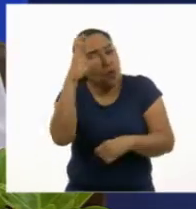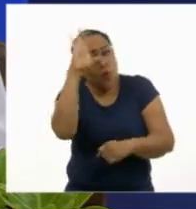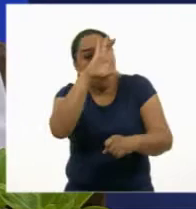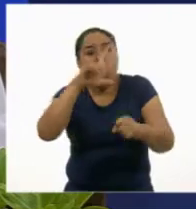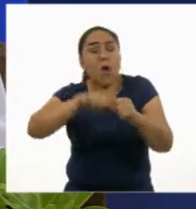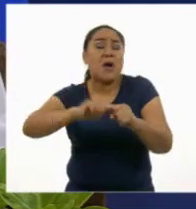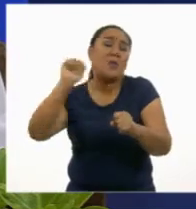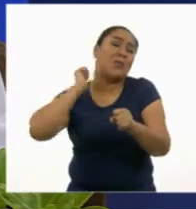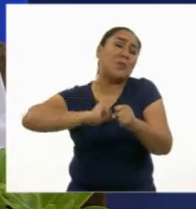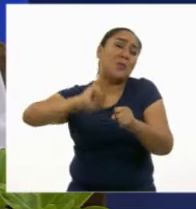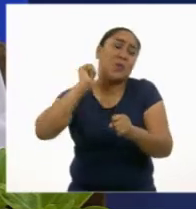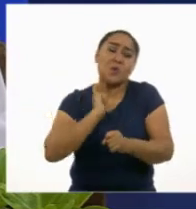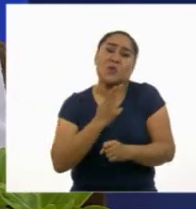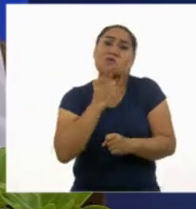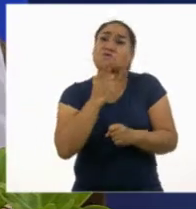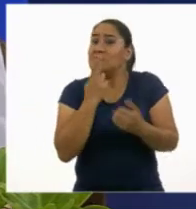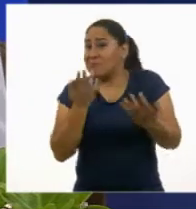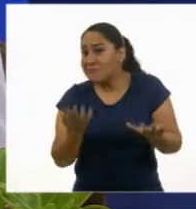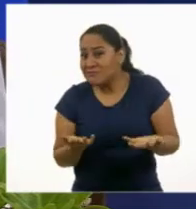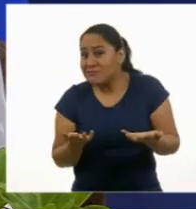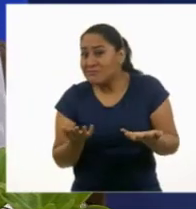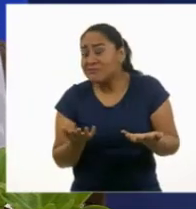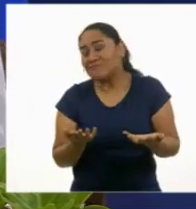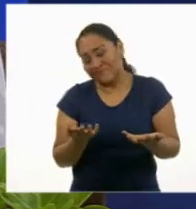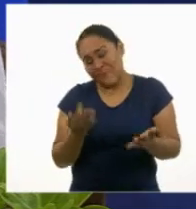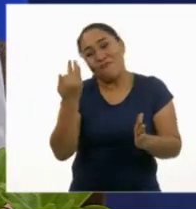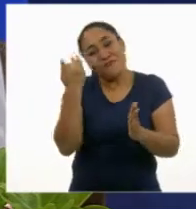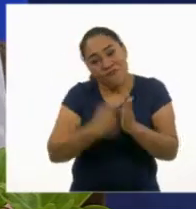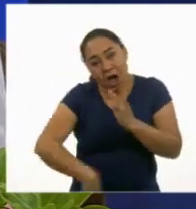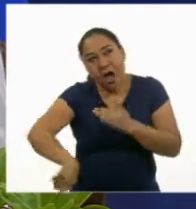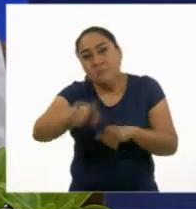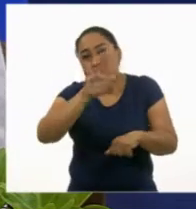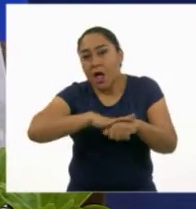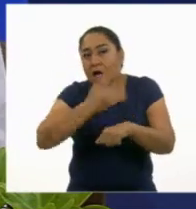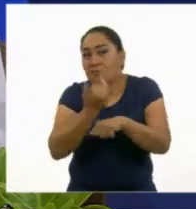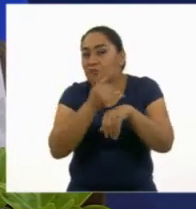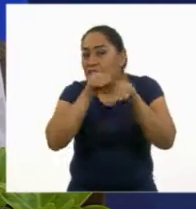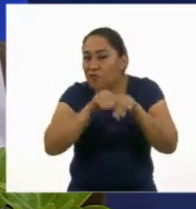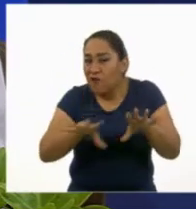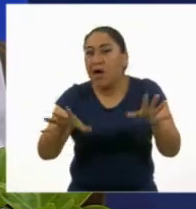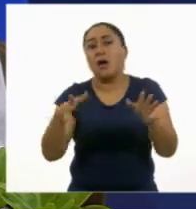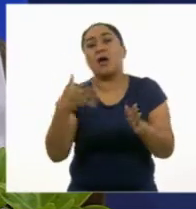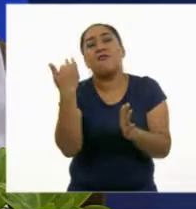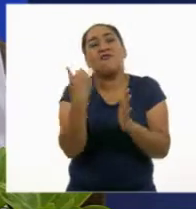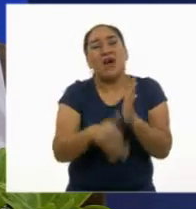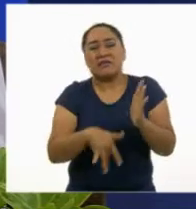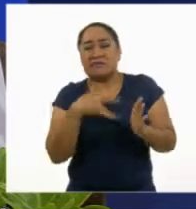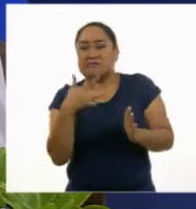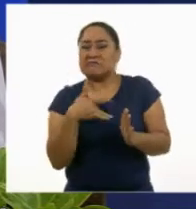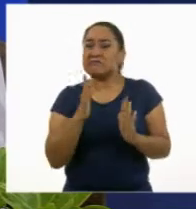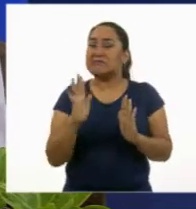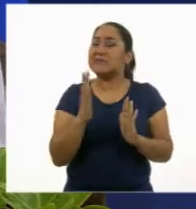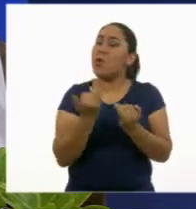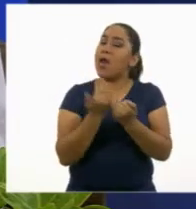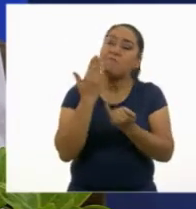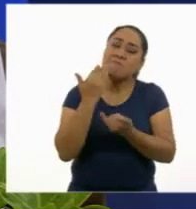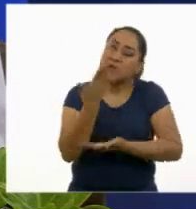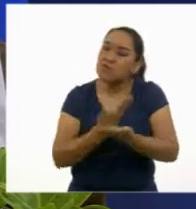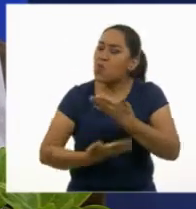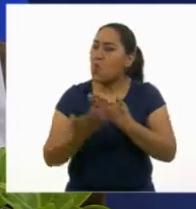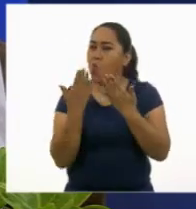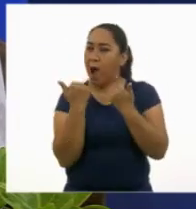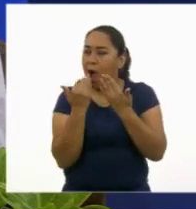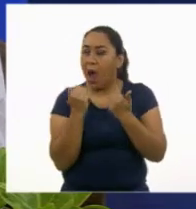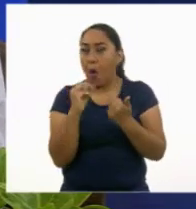ancestral. Por nuestra falta de conocimiento, por nuestra carencia de empatía, por nuestra crítica